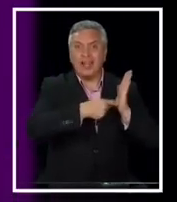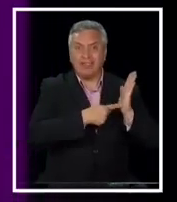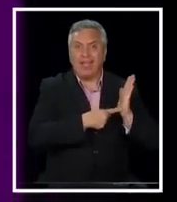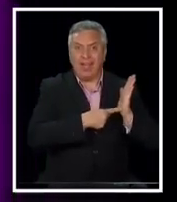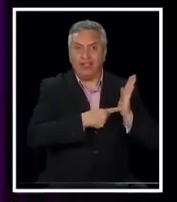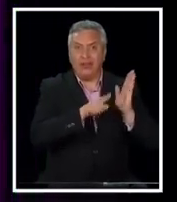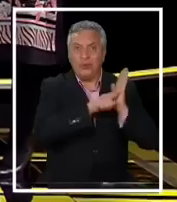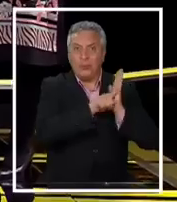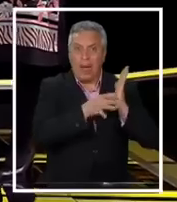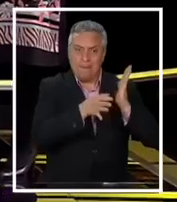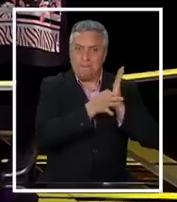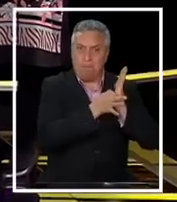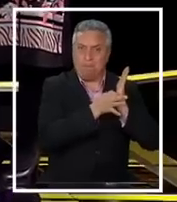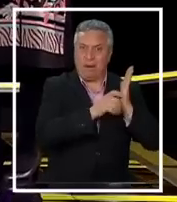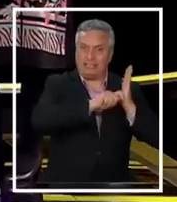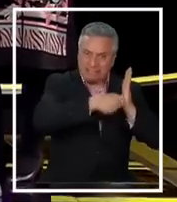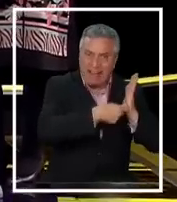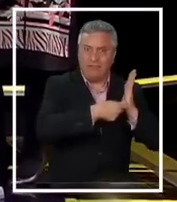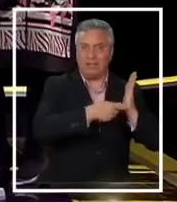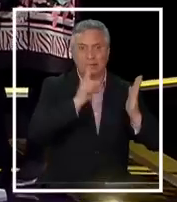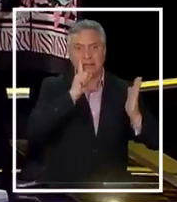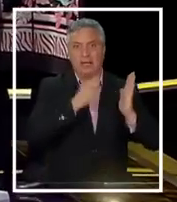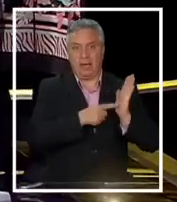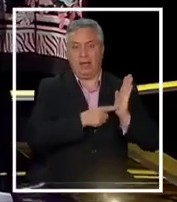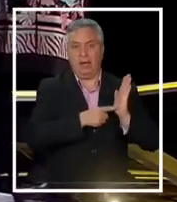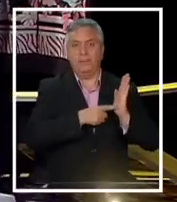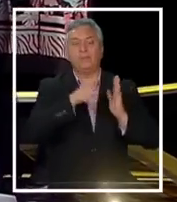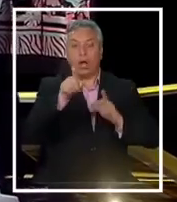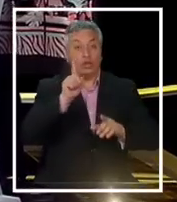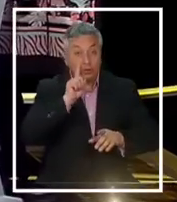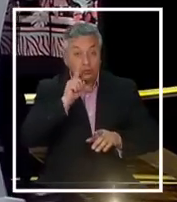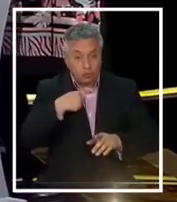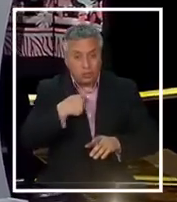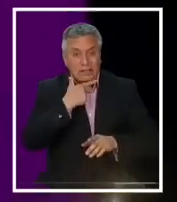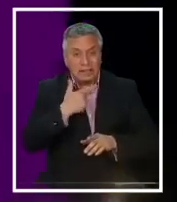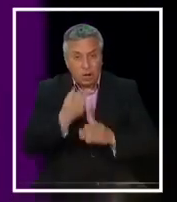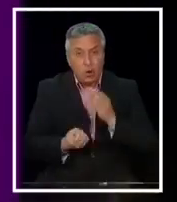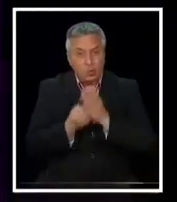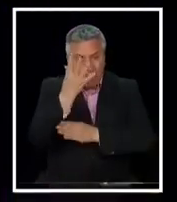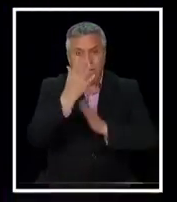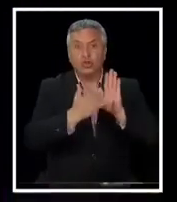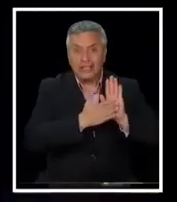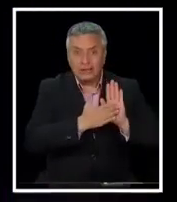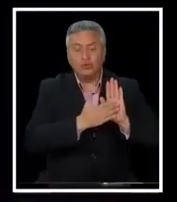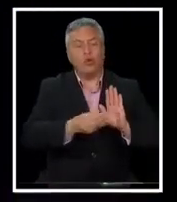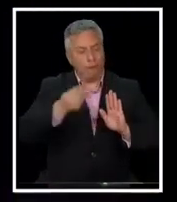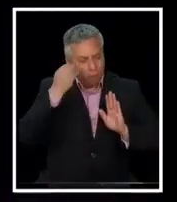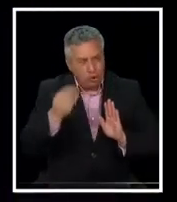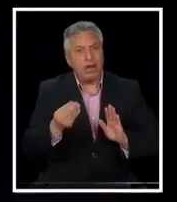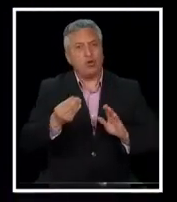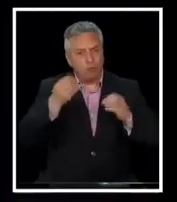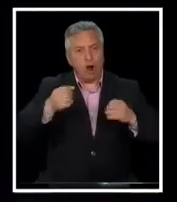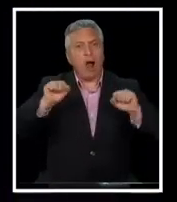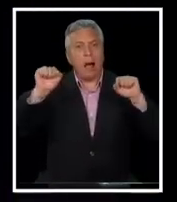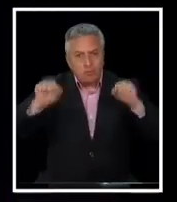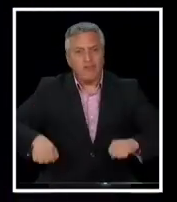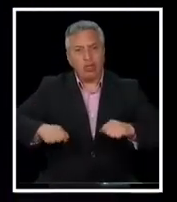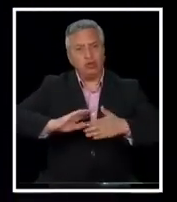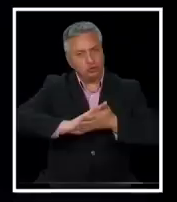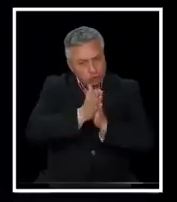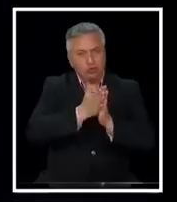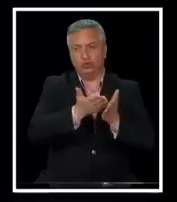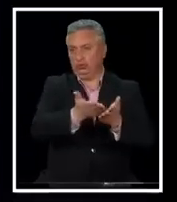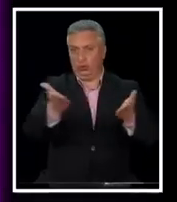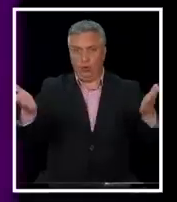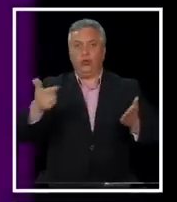importante aún, lo importante es, ¿queremos un nuevo texto? Sí, que sea bueno, que sea aprobado por todas y todos. Y eso es lo que tenemos que